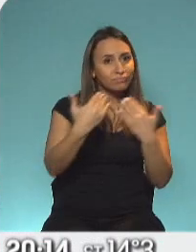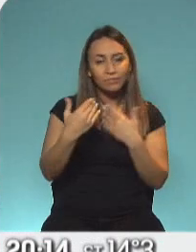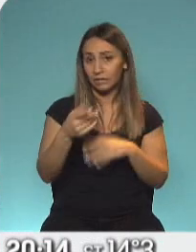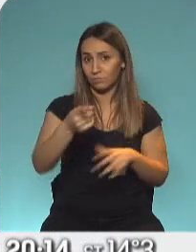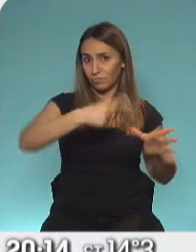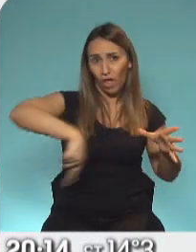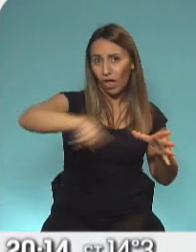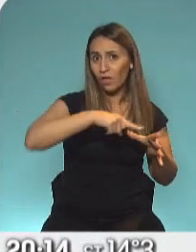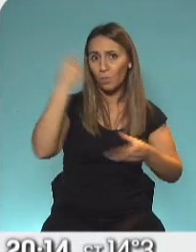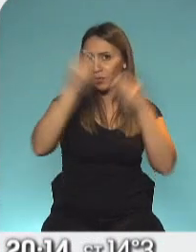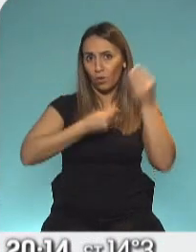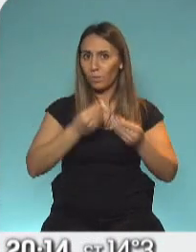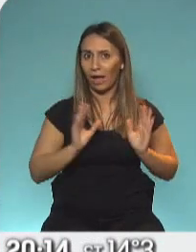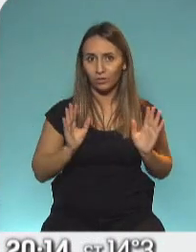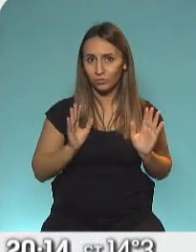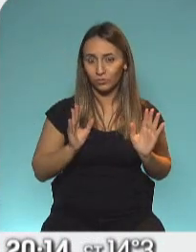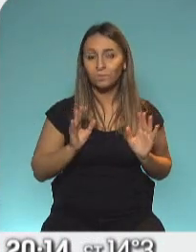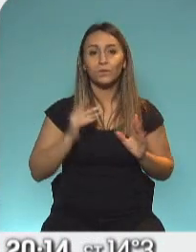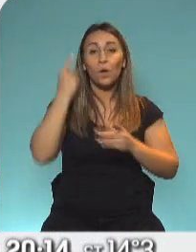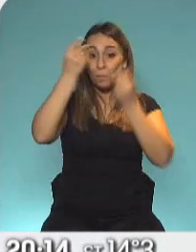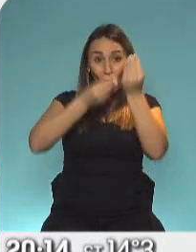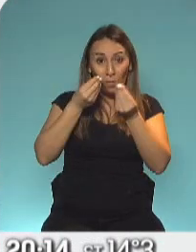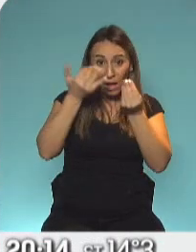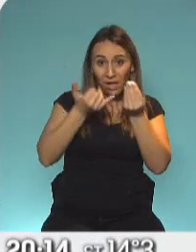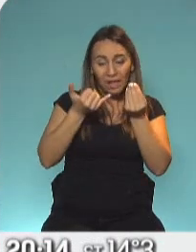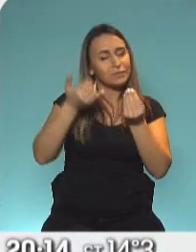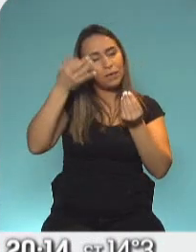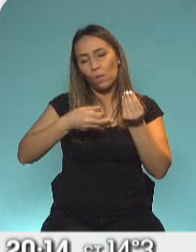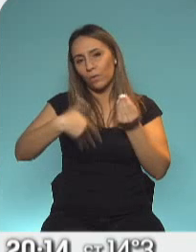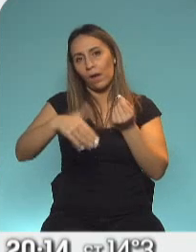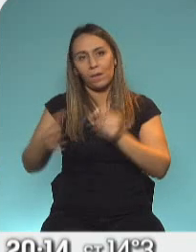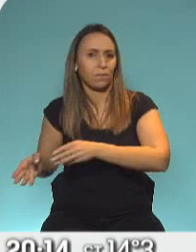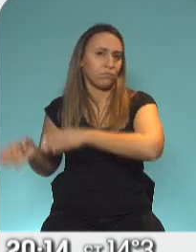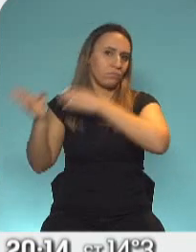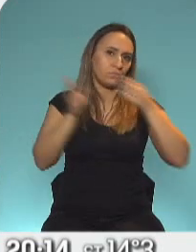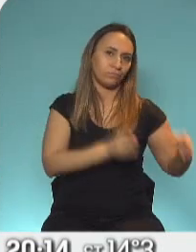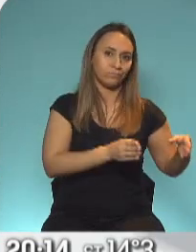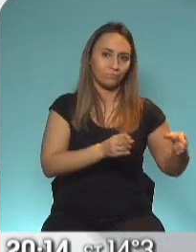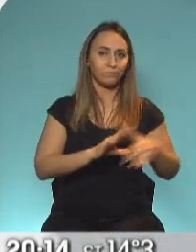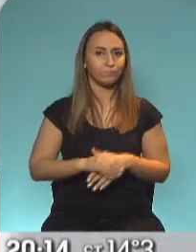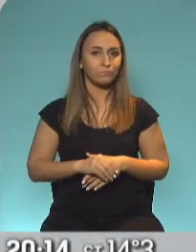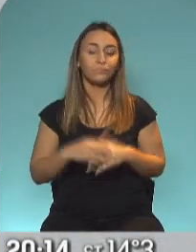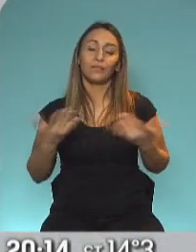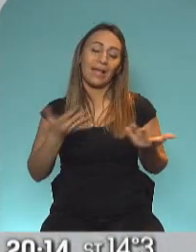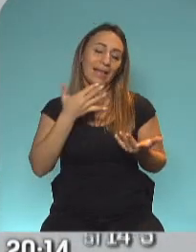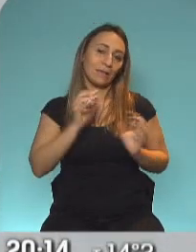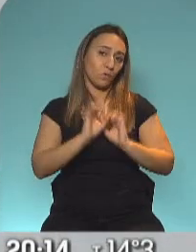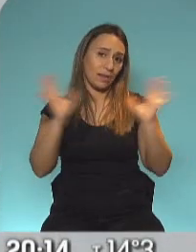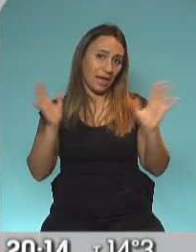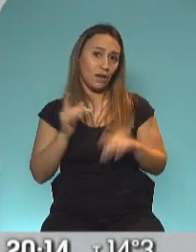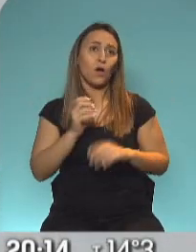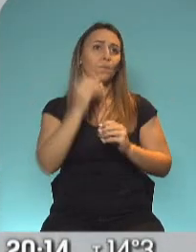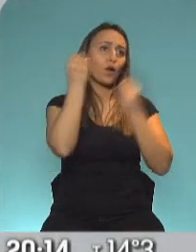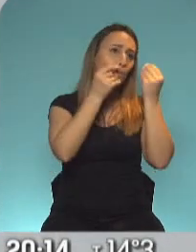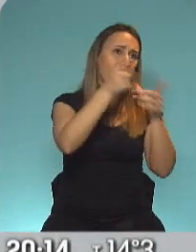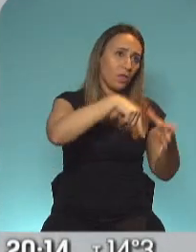Y la preocupación va a llevar a una posible marcha atrás. Así como es lógica la preocupación de tantos y tantos comerciantes de no